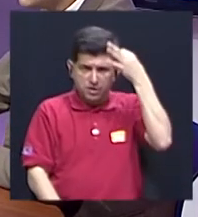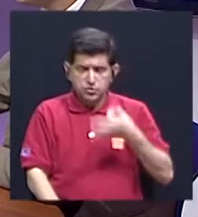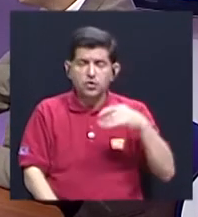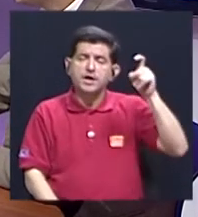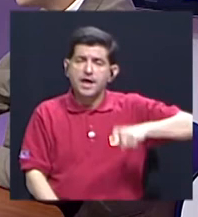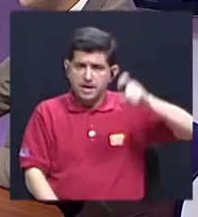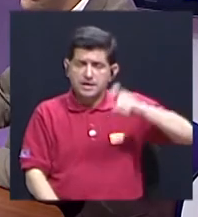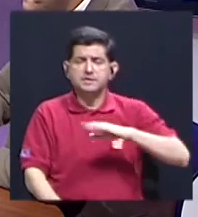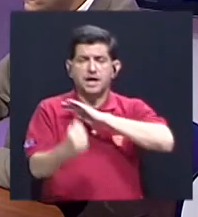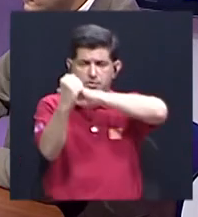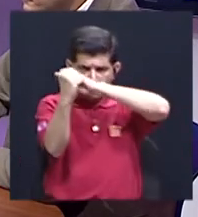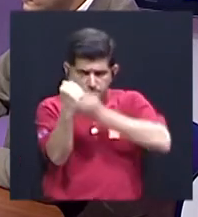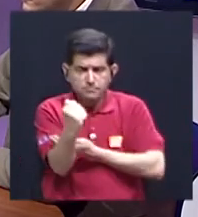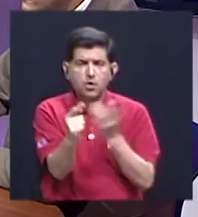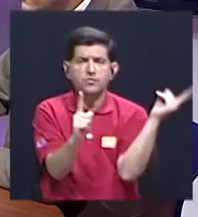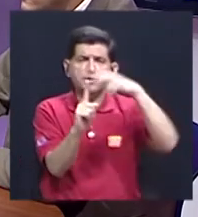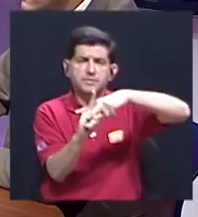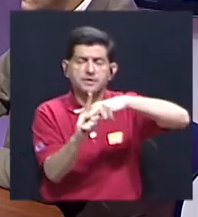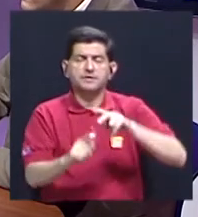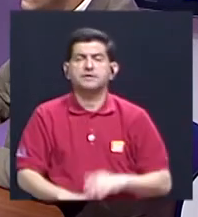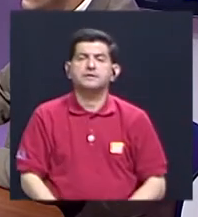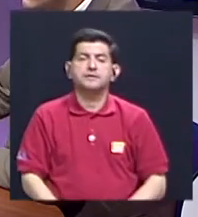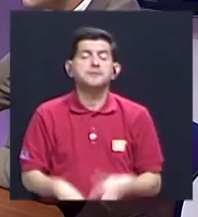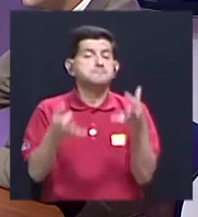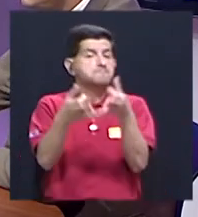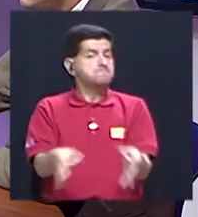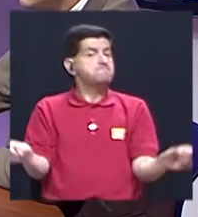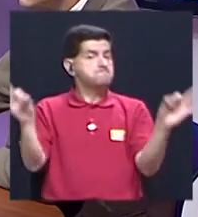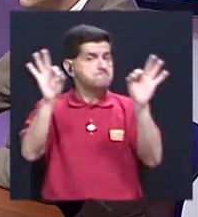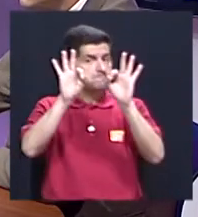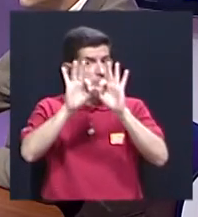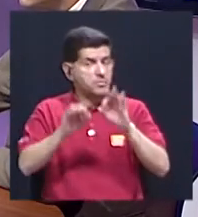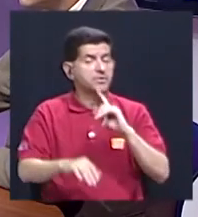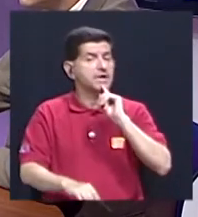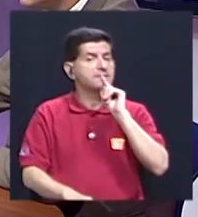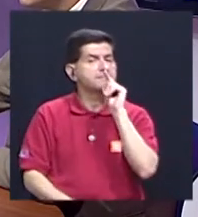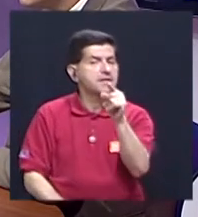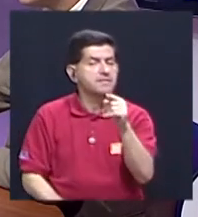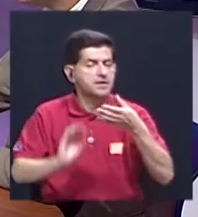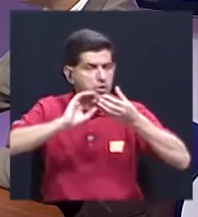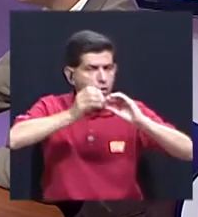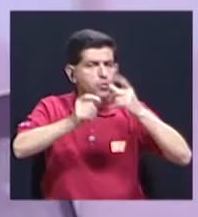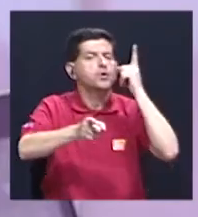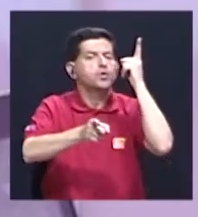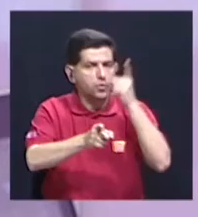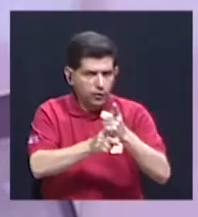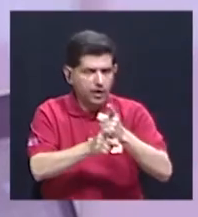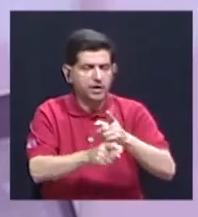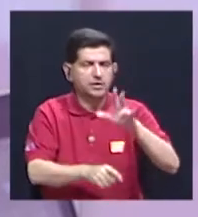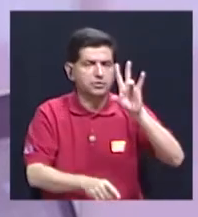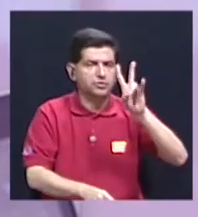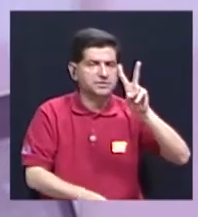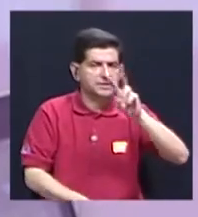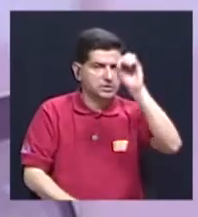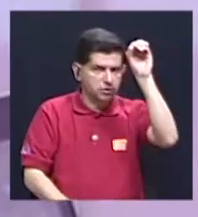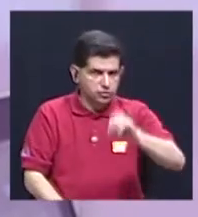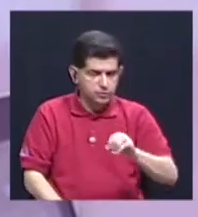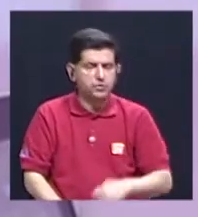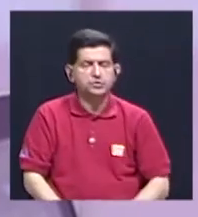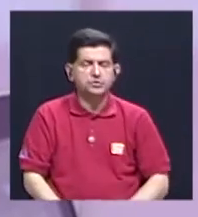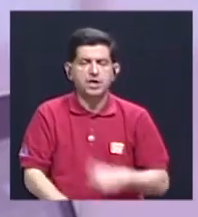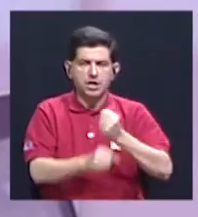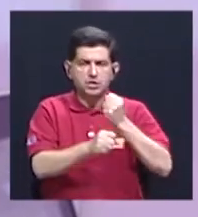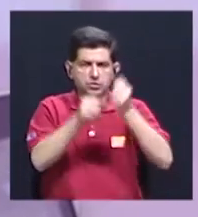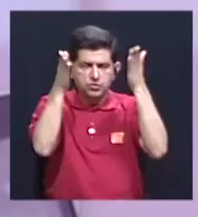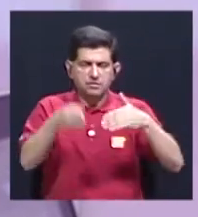que es necesario empoderar. Lo que es una cosa, lo que es importantísimo, usted mencionaba estas cifras, efectivamente el 72% de la planilla